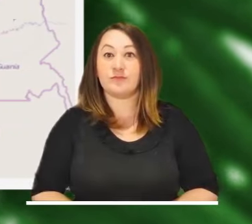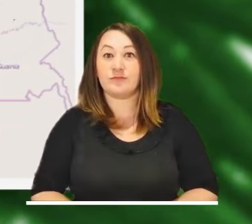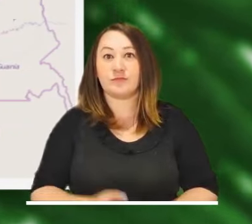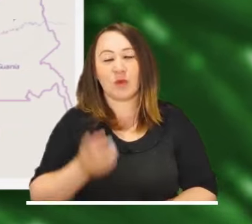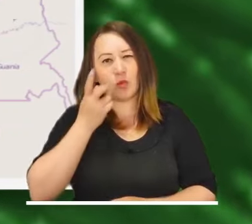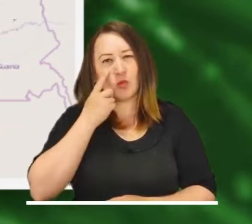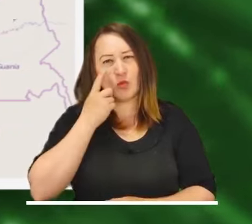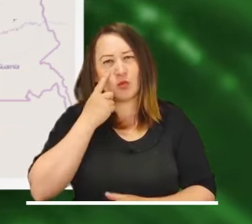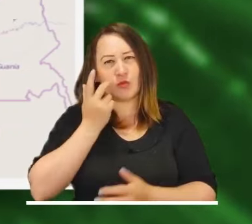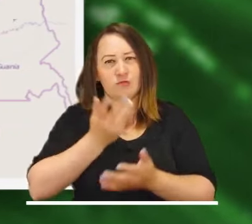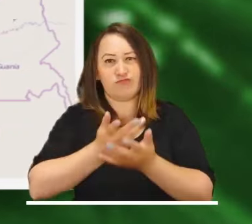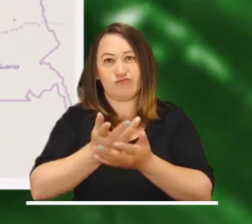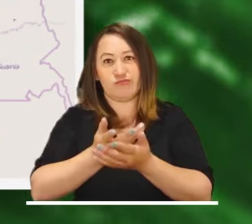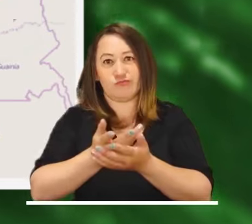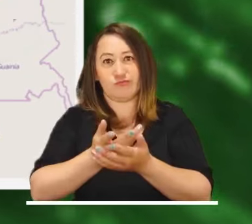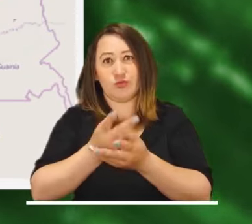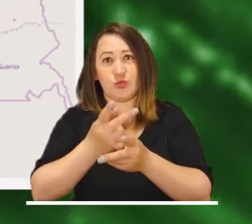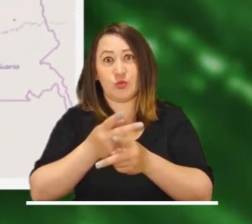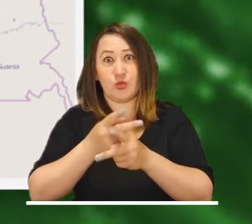Orinoquía.